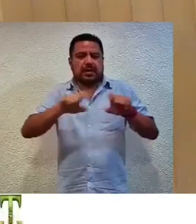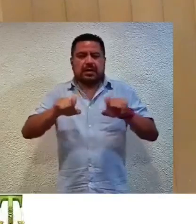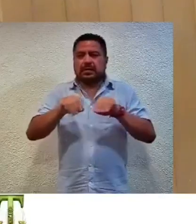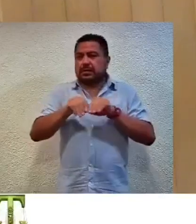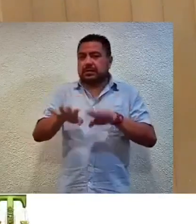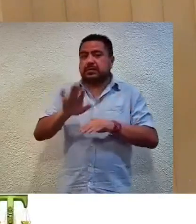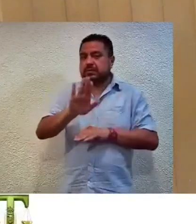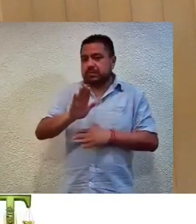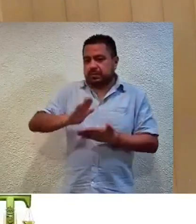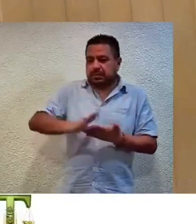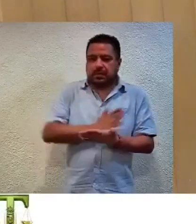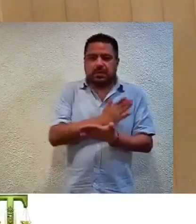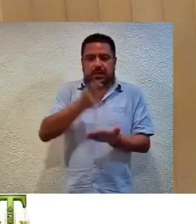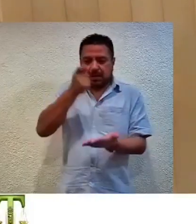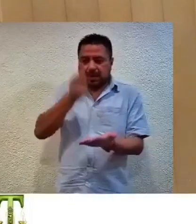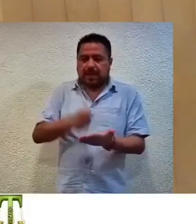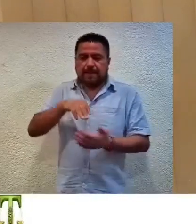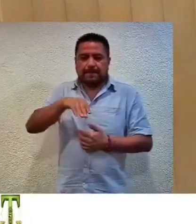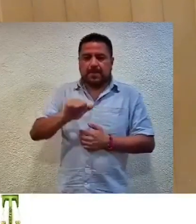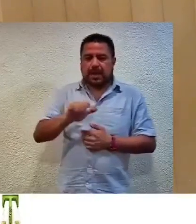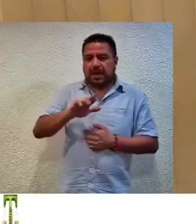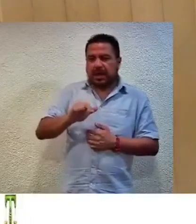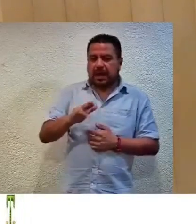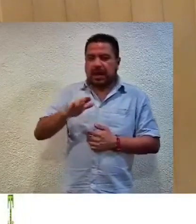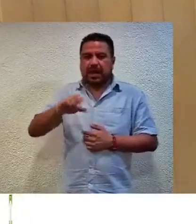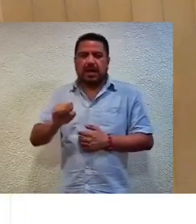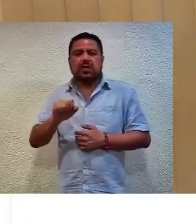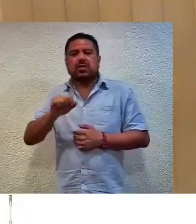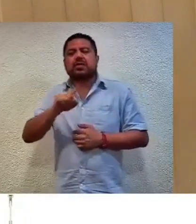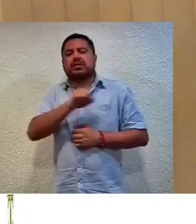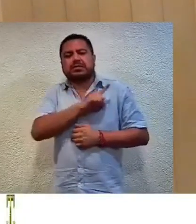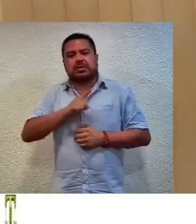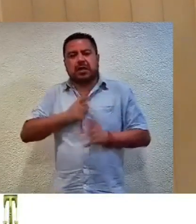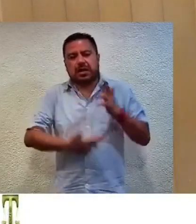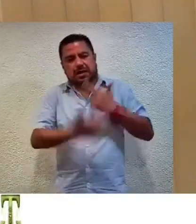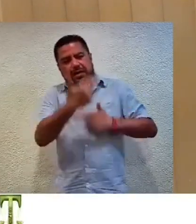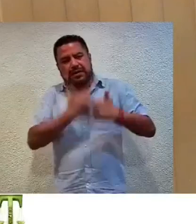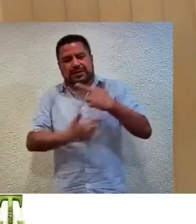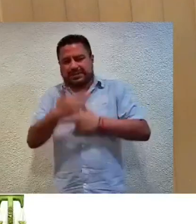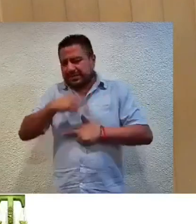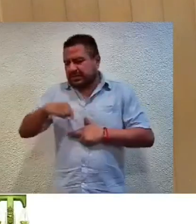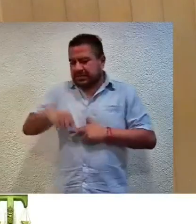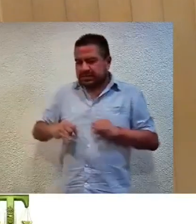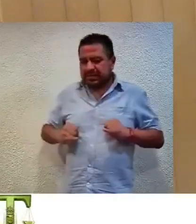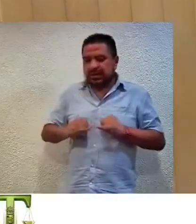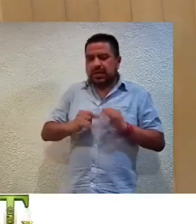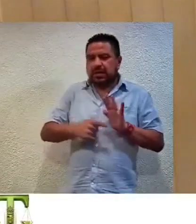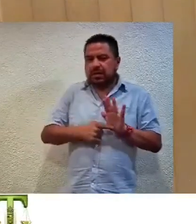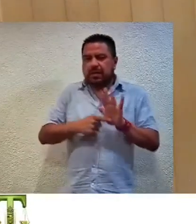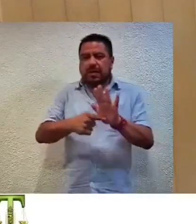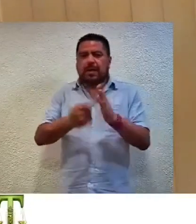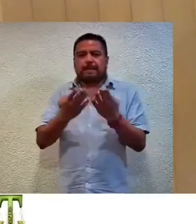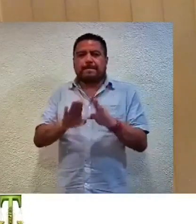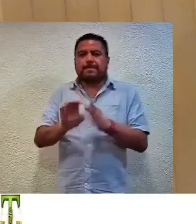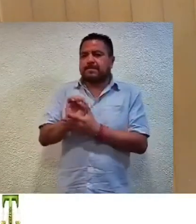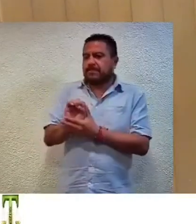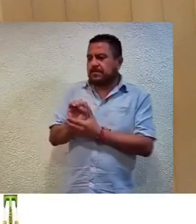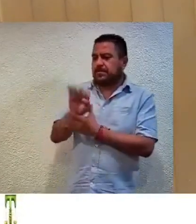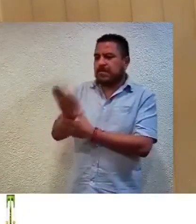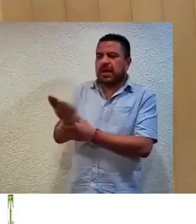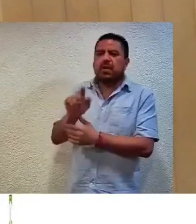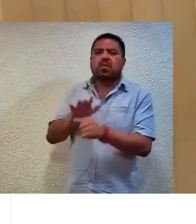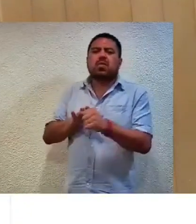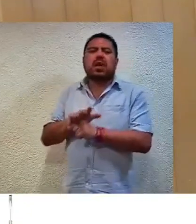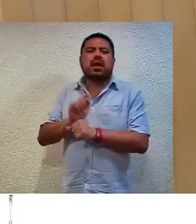su parte, el sentenciado Macario Navarrete Chávez remitió a este órgano jurisdiccional el comprobante de la transferencia bancaria a la cuenta del Fondo